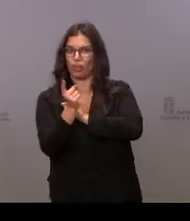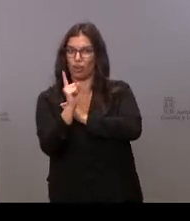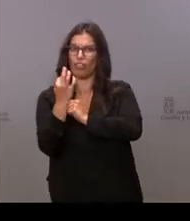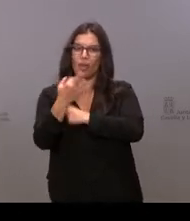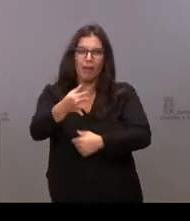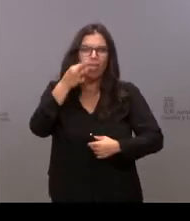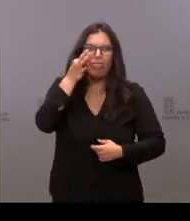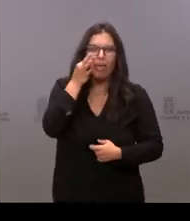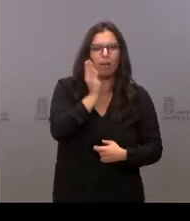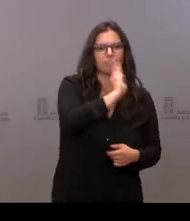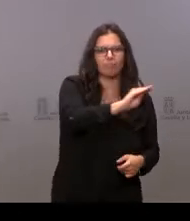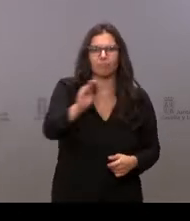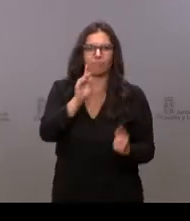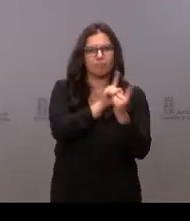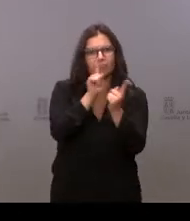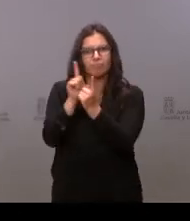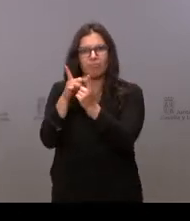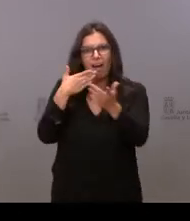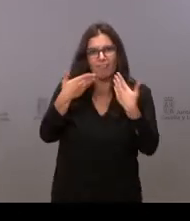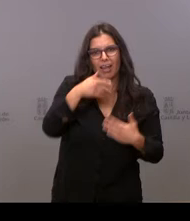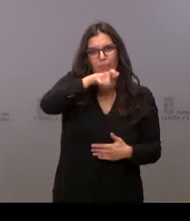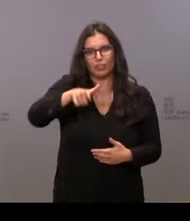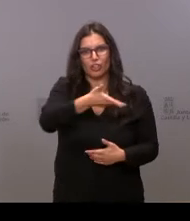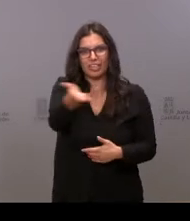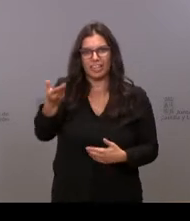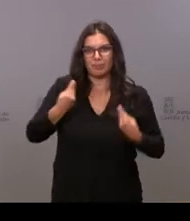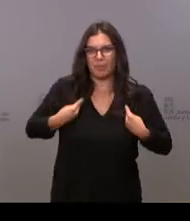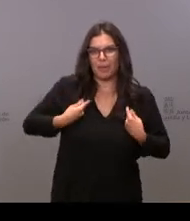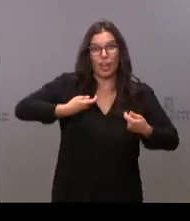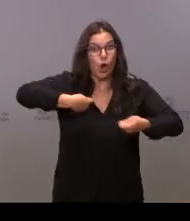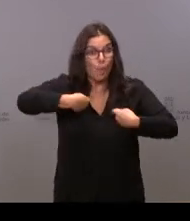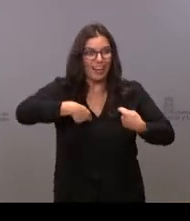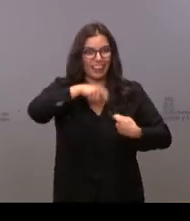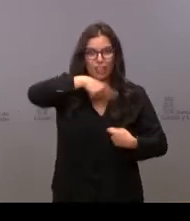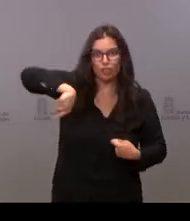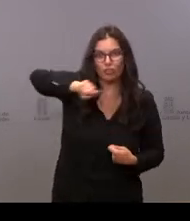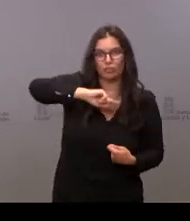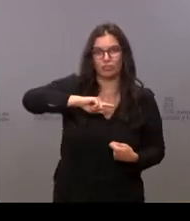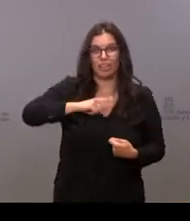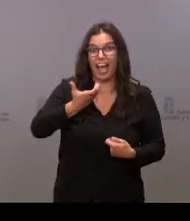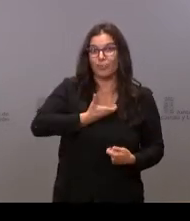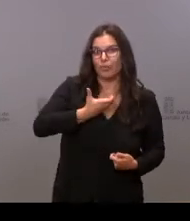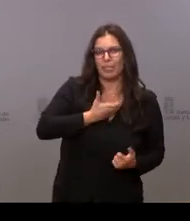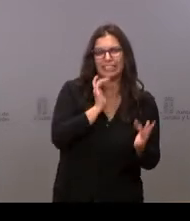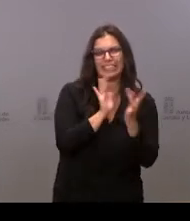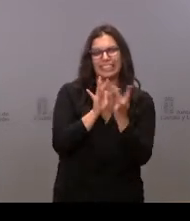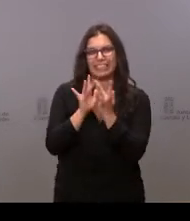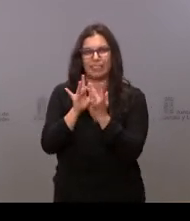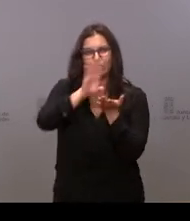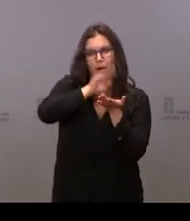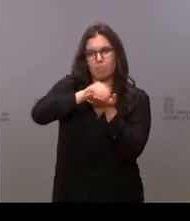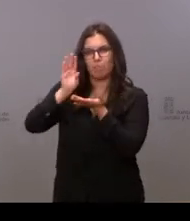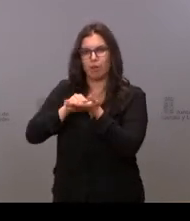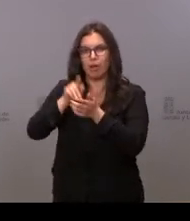a pie de obra, hablando con los vecinos, con los comerciantes, con los ayuntamientos, con los